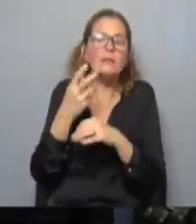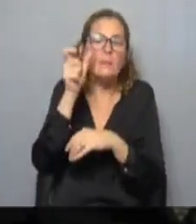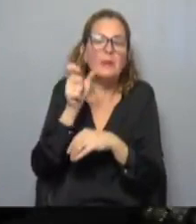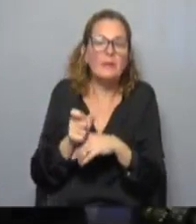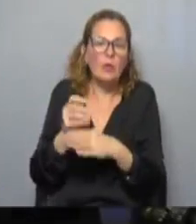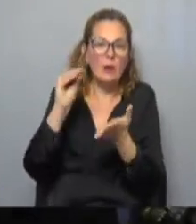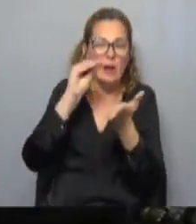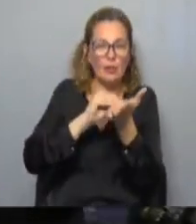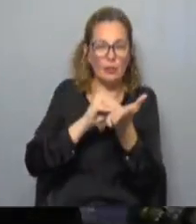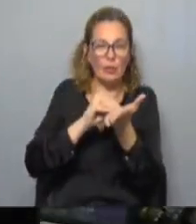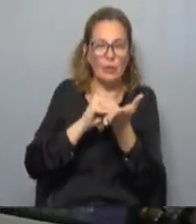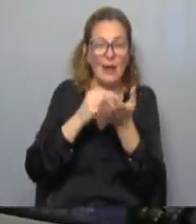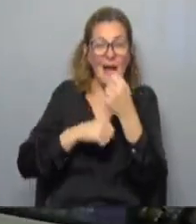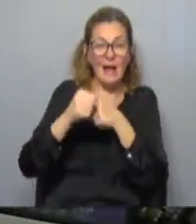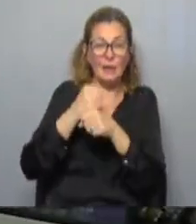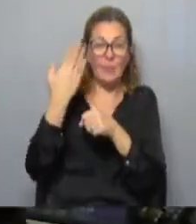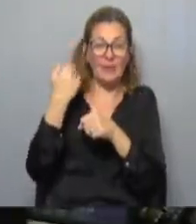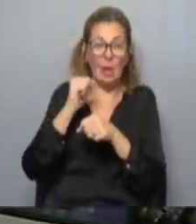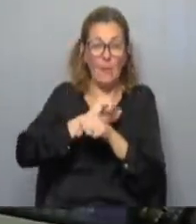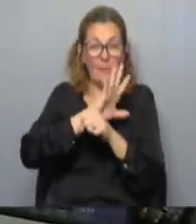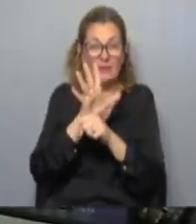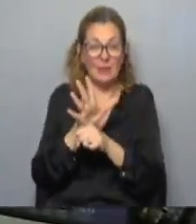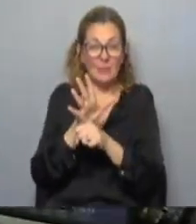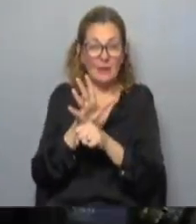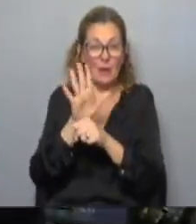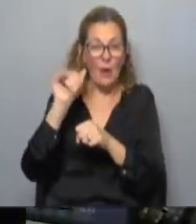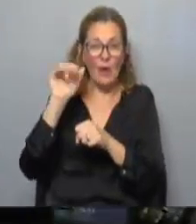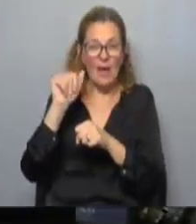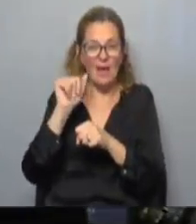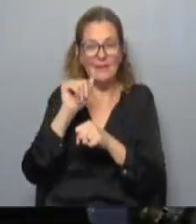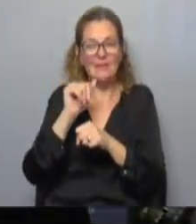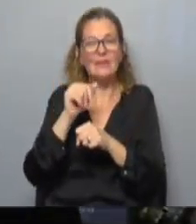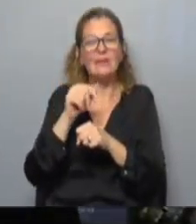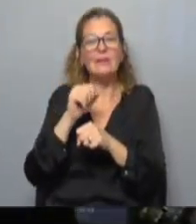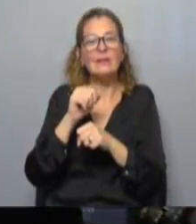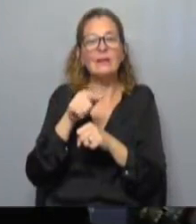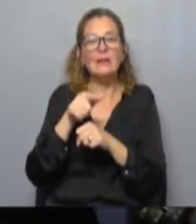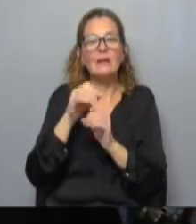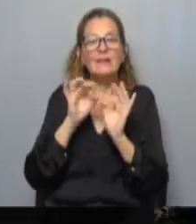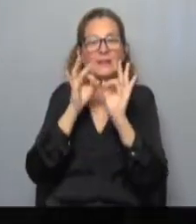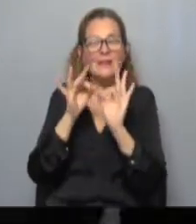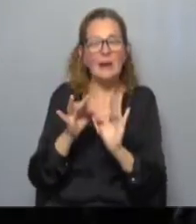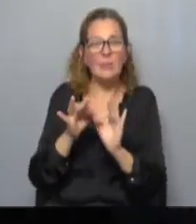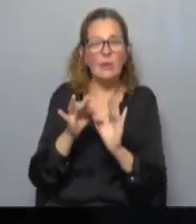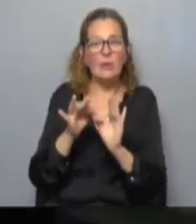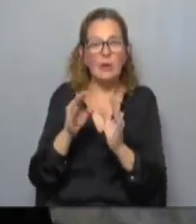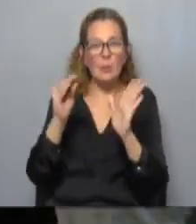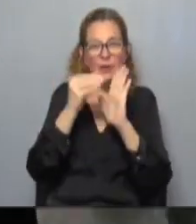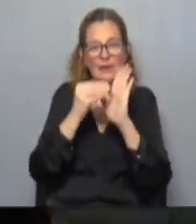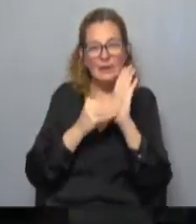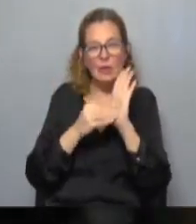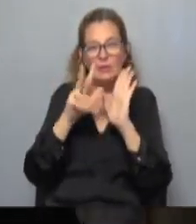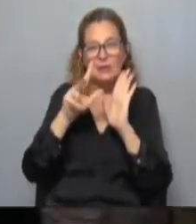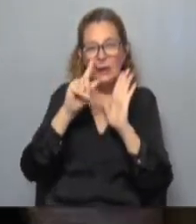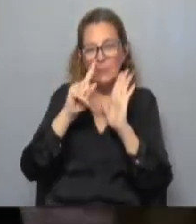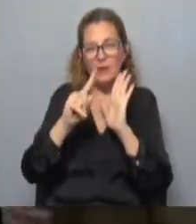se inscribió el año pasado en pandemia hola en pandemia nosotros llegamos a tener inscritos unos 3